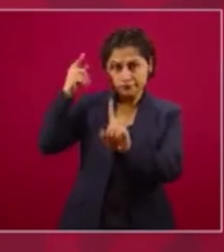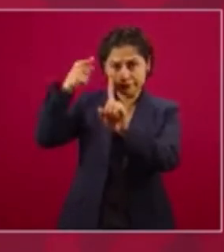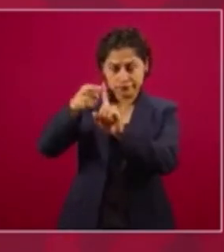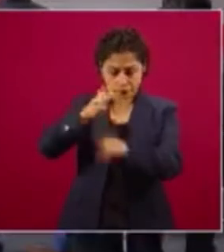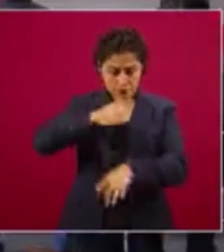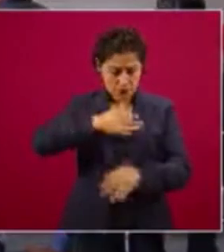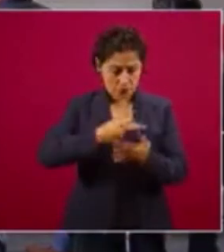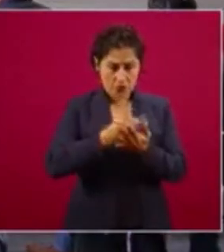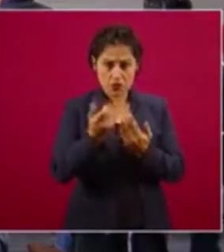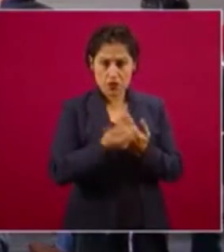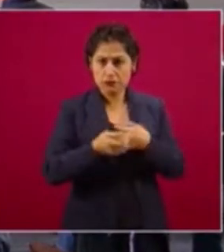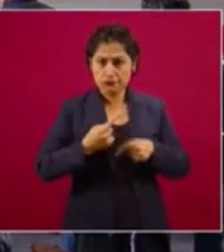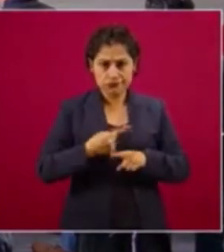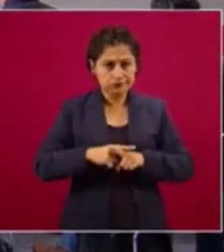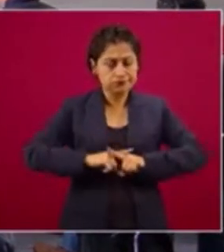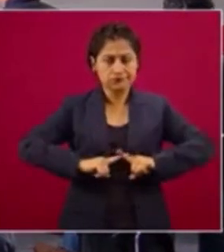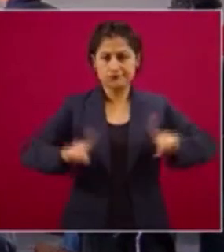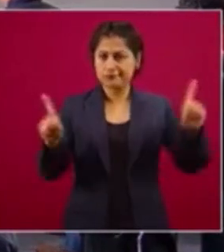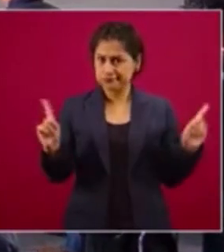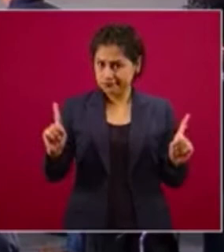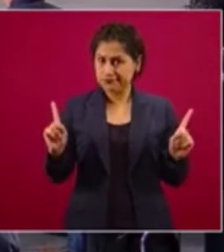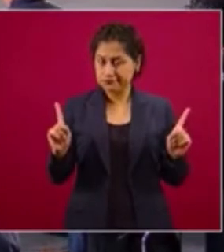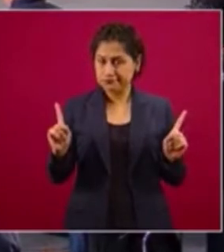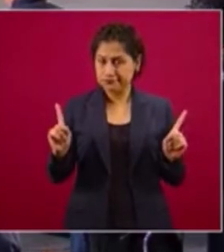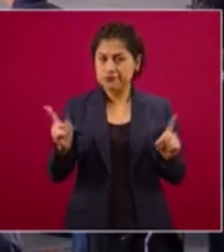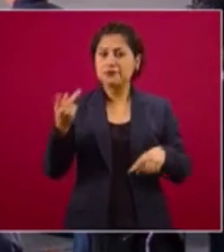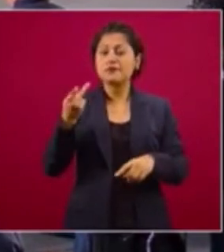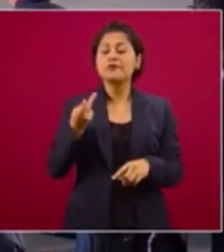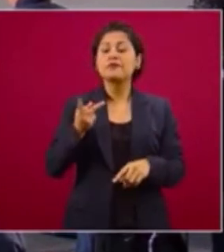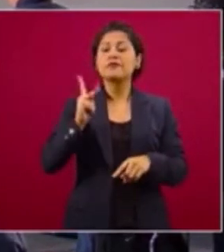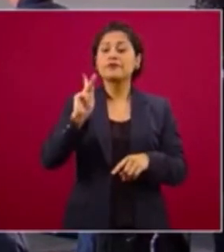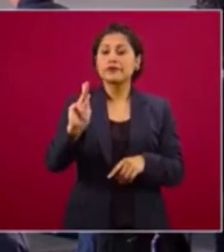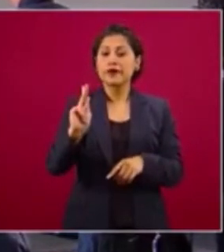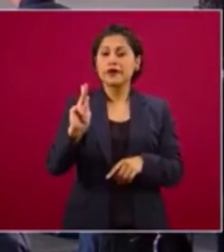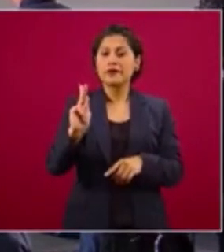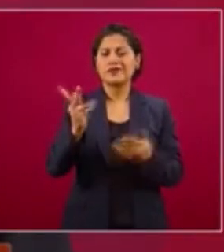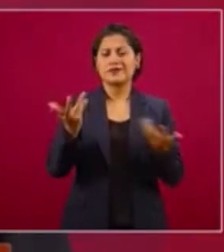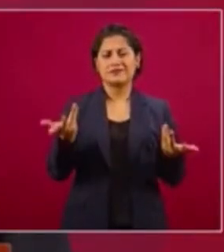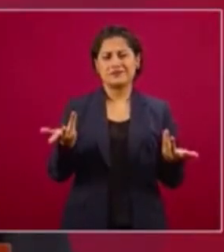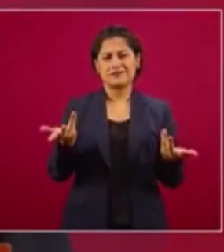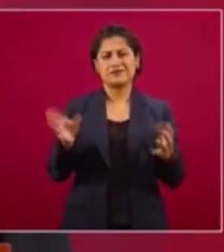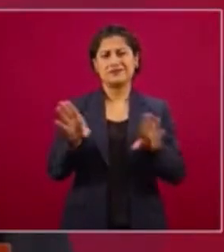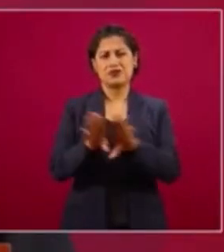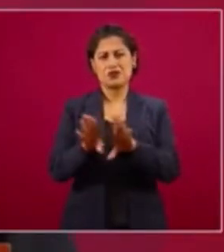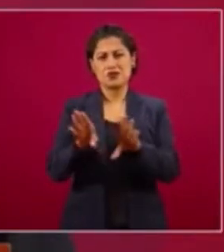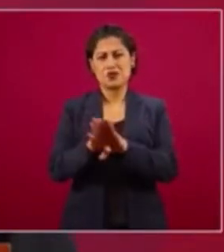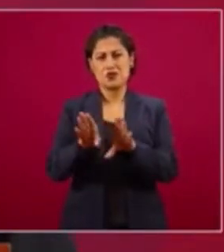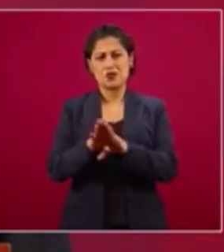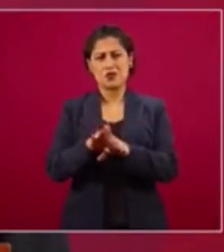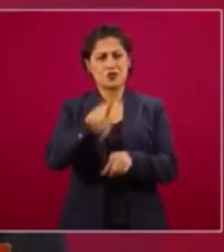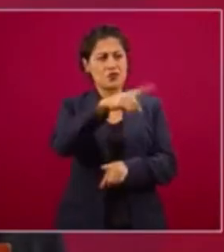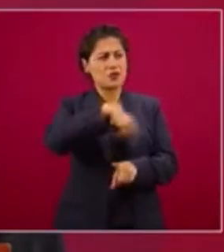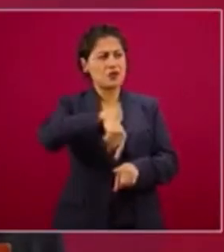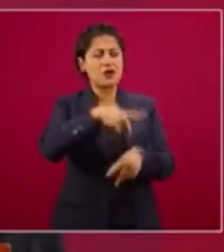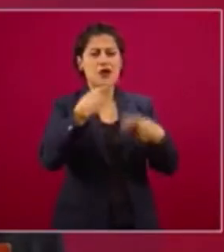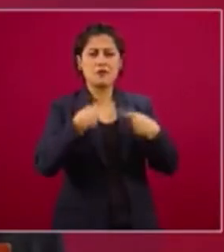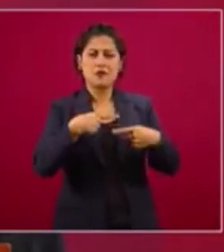contrapuestos, pero no se vale que se utilice el dolor de la gente.